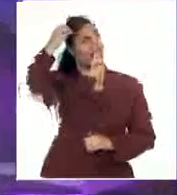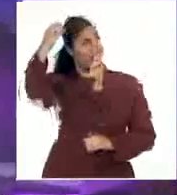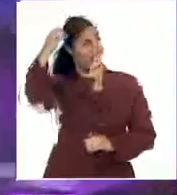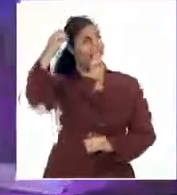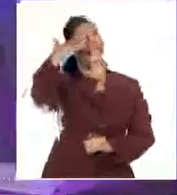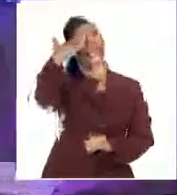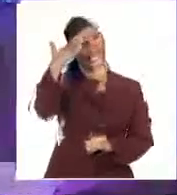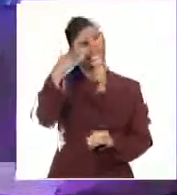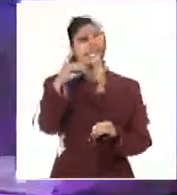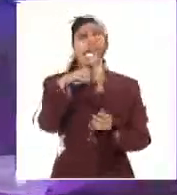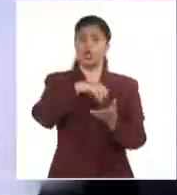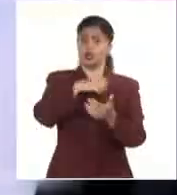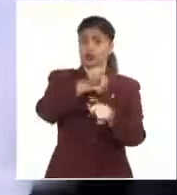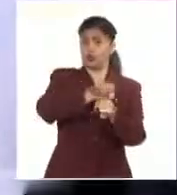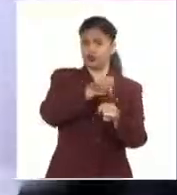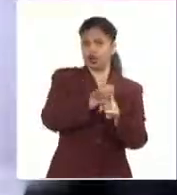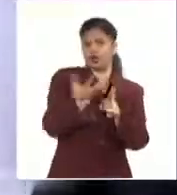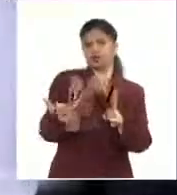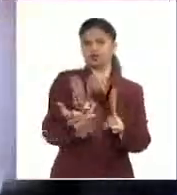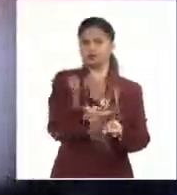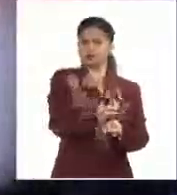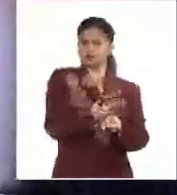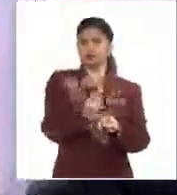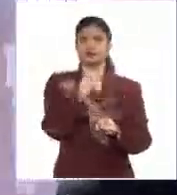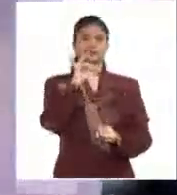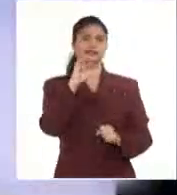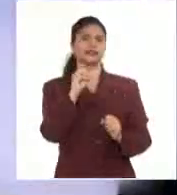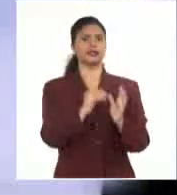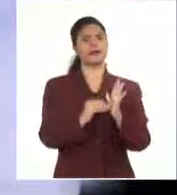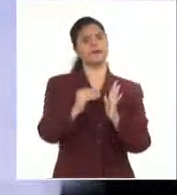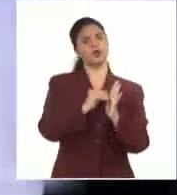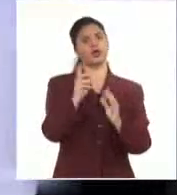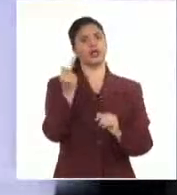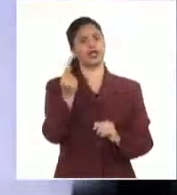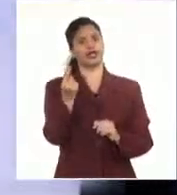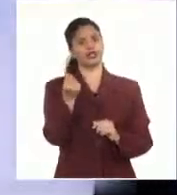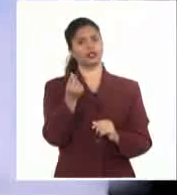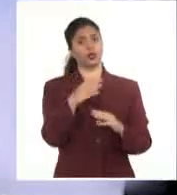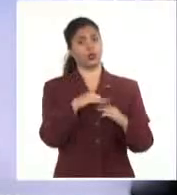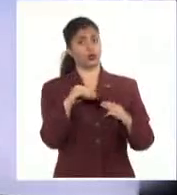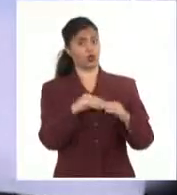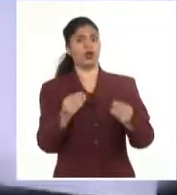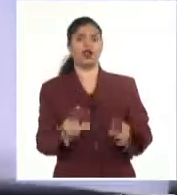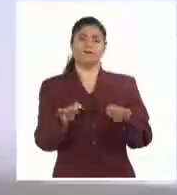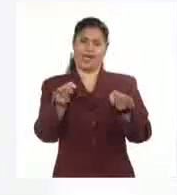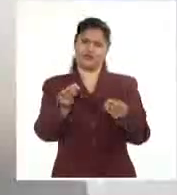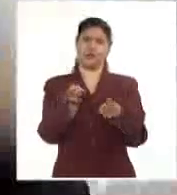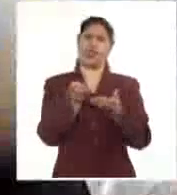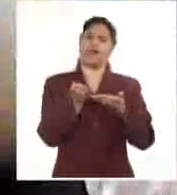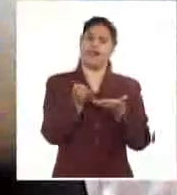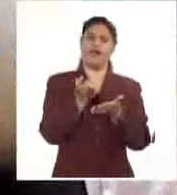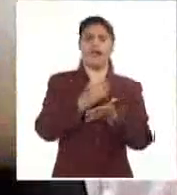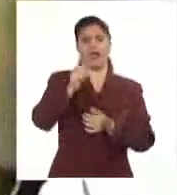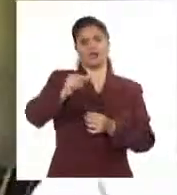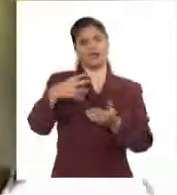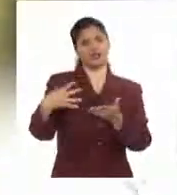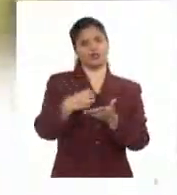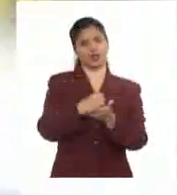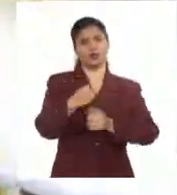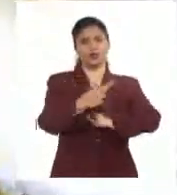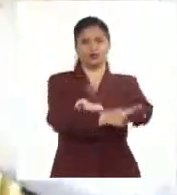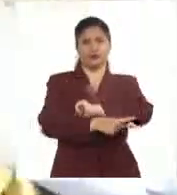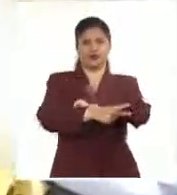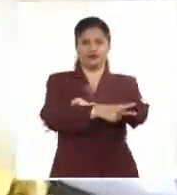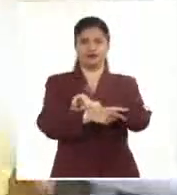centros de trabajo aportan cerca de 70 millones de dólares para hacer efectiva la ayuda al estudiantado en todo el territorio boliviano.